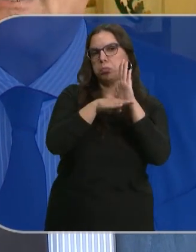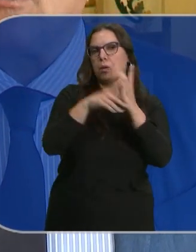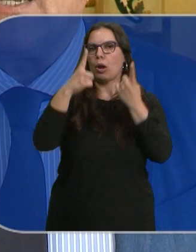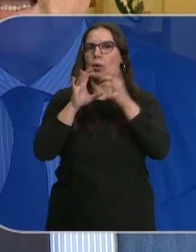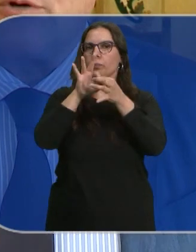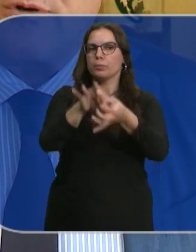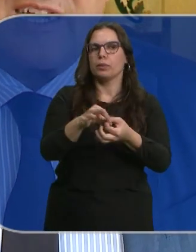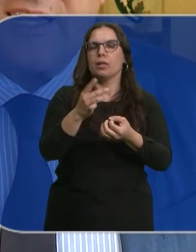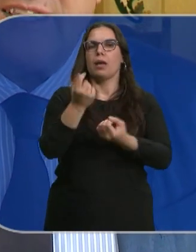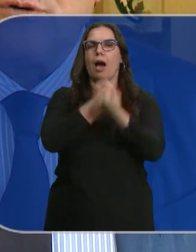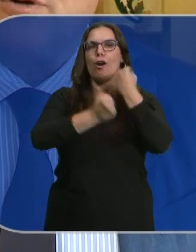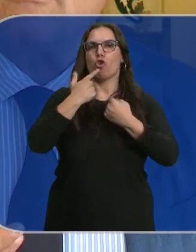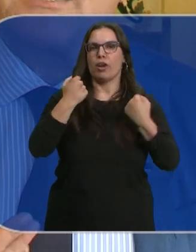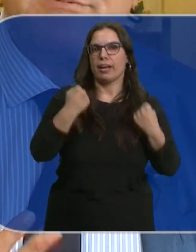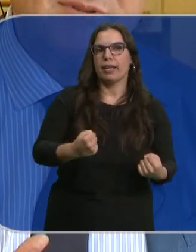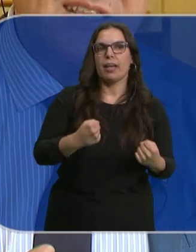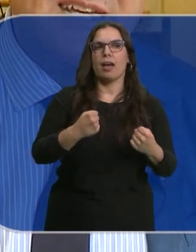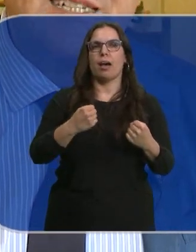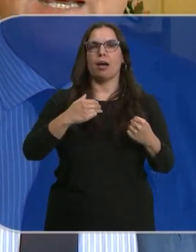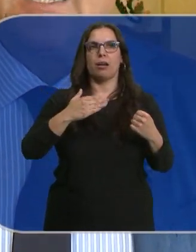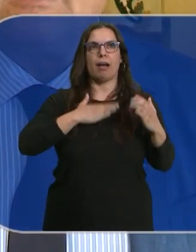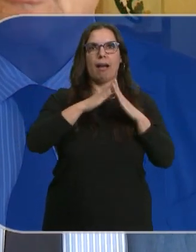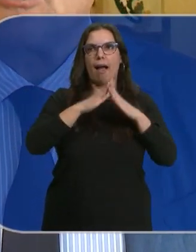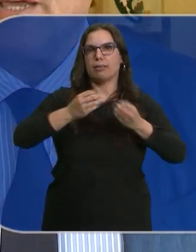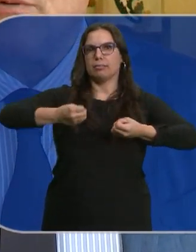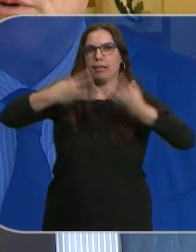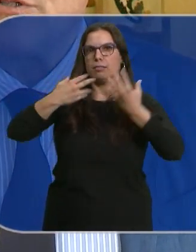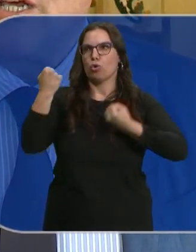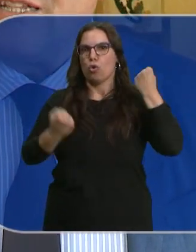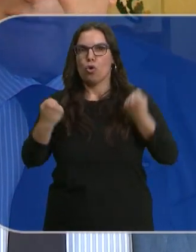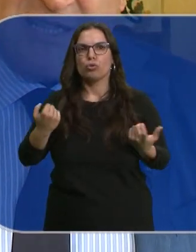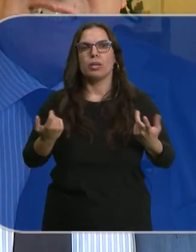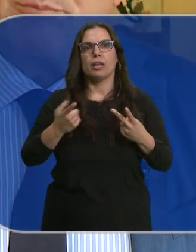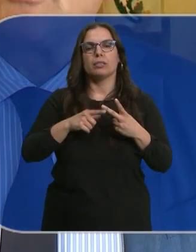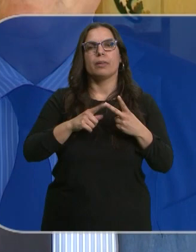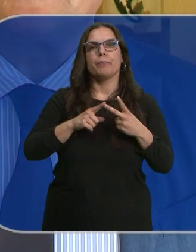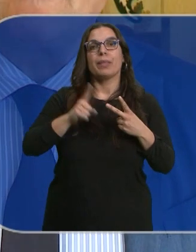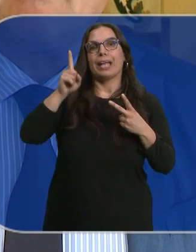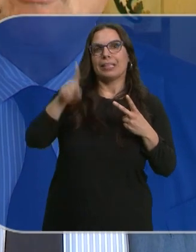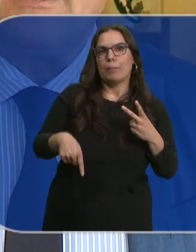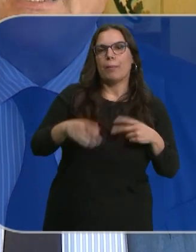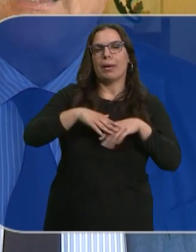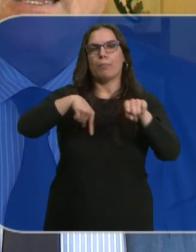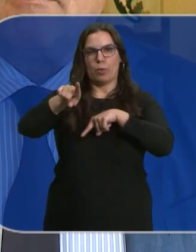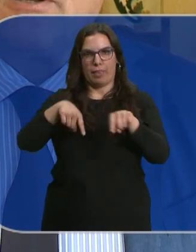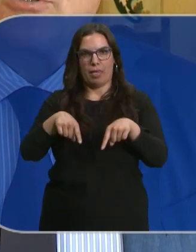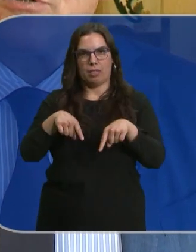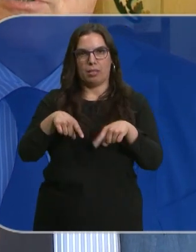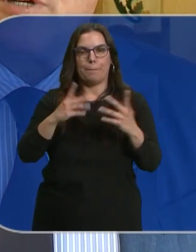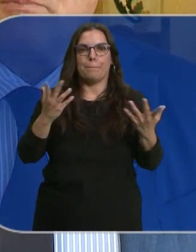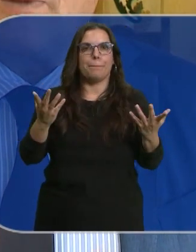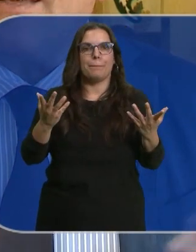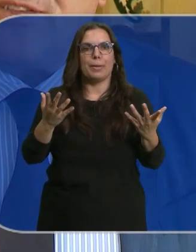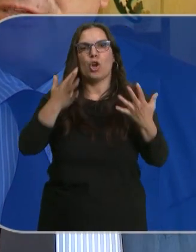tienen que ver con el ahorro energético en nuestras viviendas, en nuestros vehículos, también desde el punto de vista de la movilidad, pero